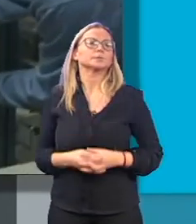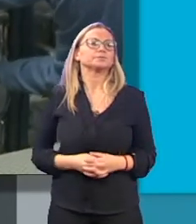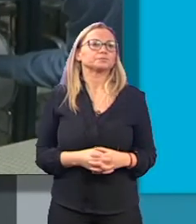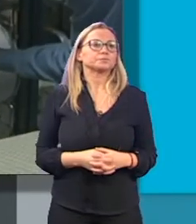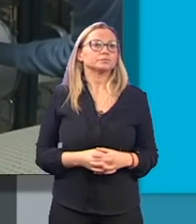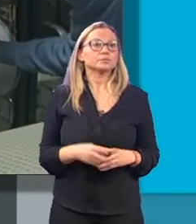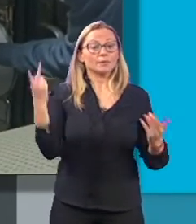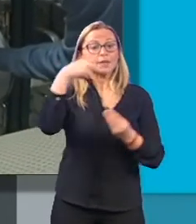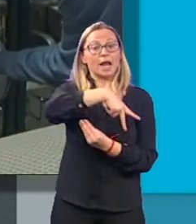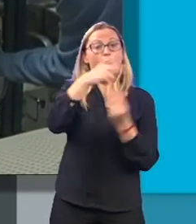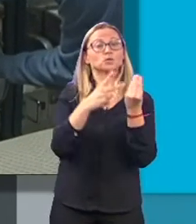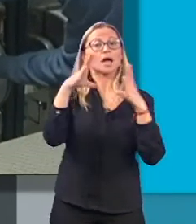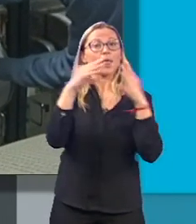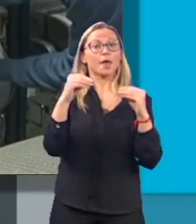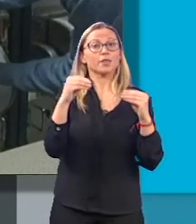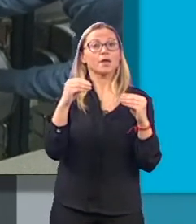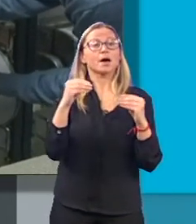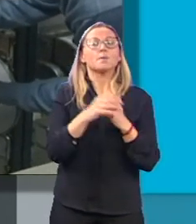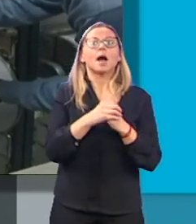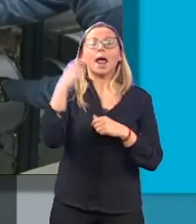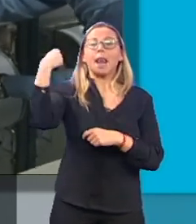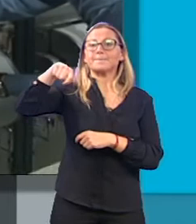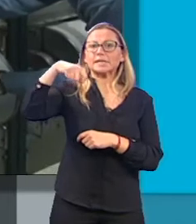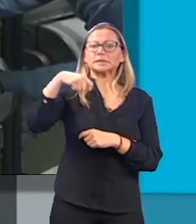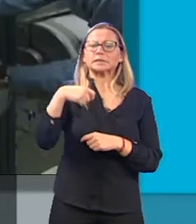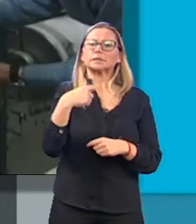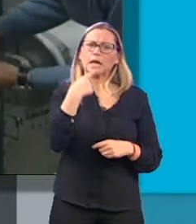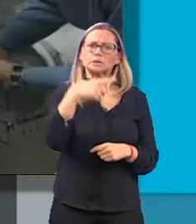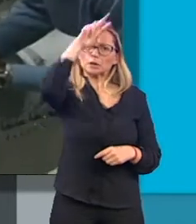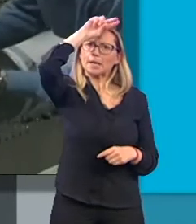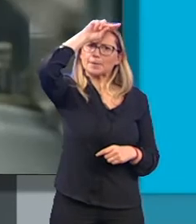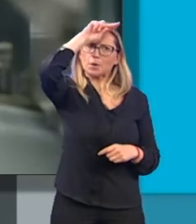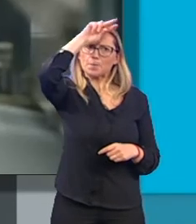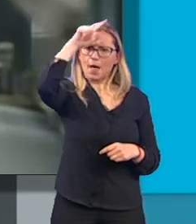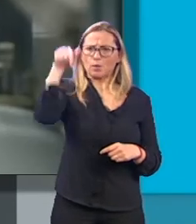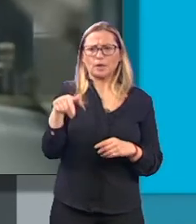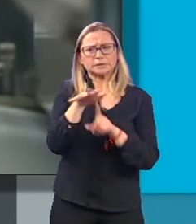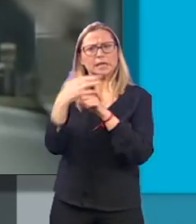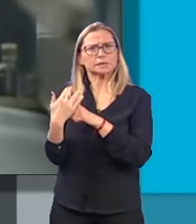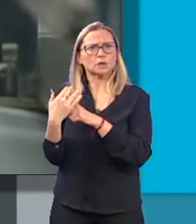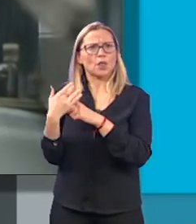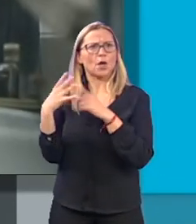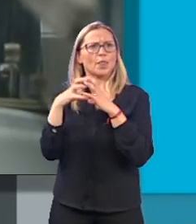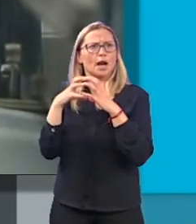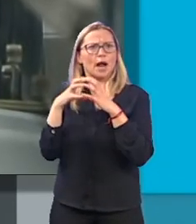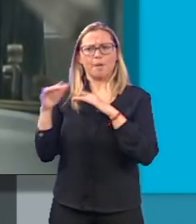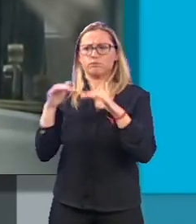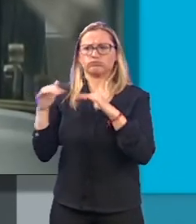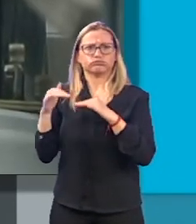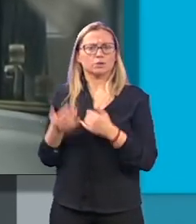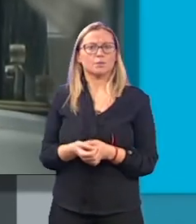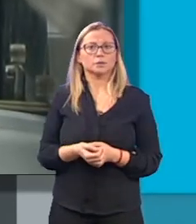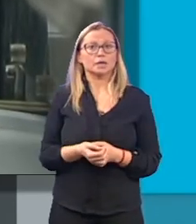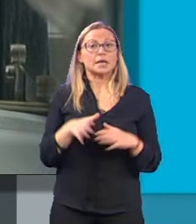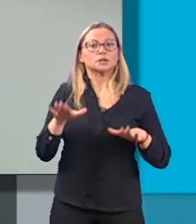Desde la Junta de Andalucía, el presidente Juanma Moreno ha mostrado su preocupación ante la situación que se está viviendo en Granada por los terremotos de los últimos días, y